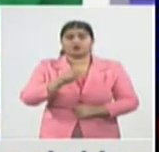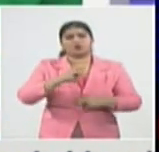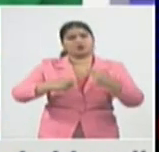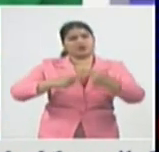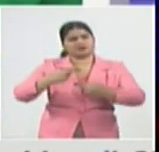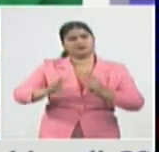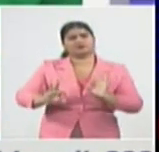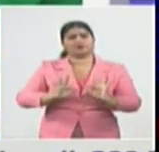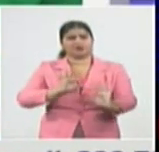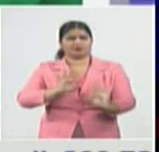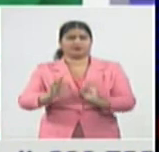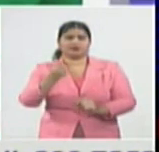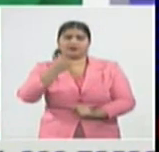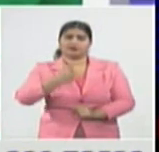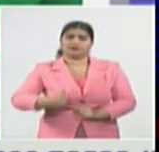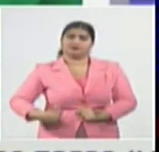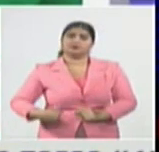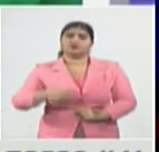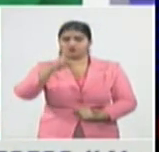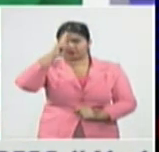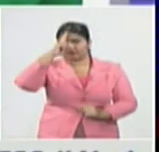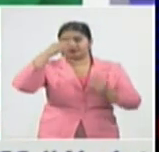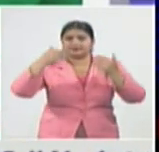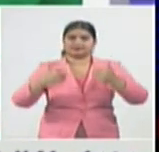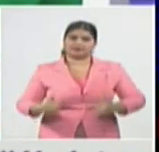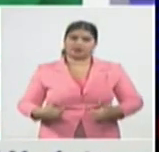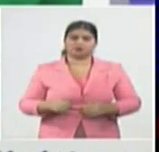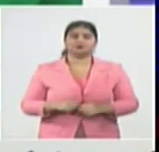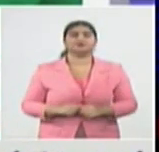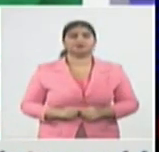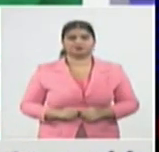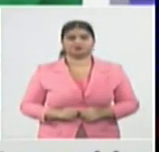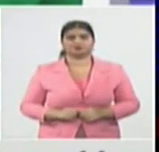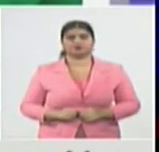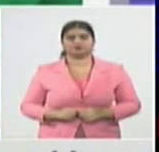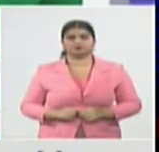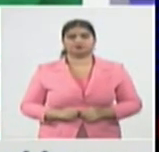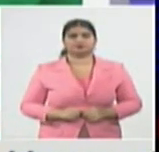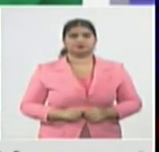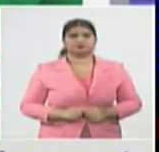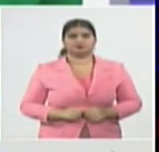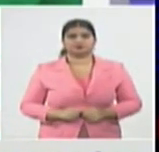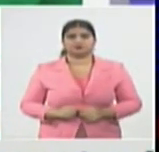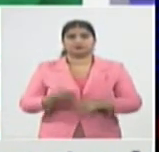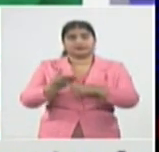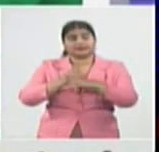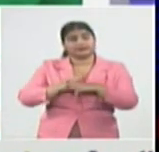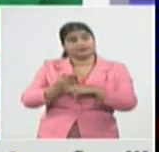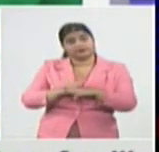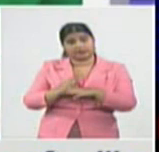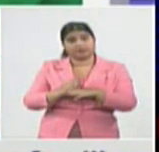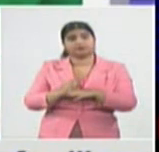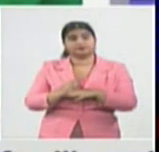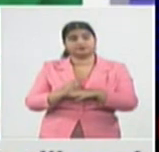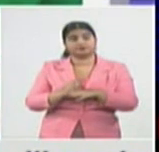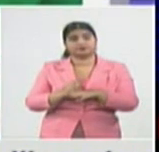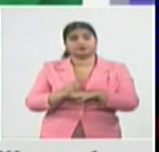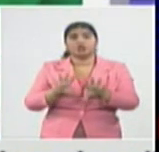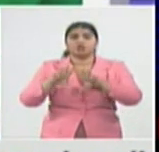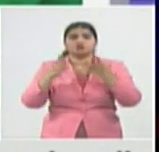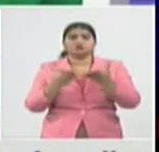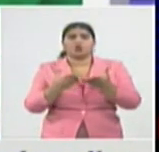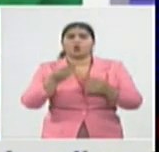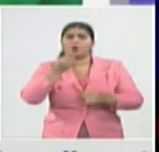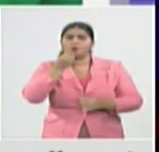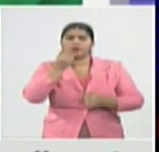tiempos adecuados apoyo social entendido como el conjunto de recursos sociales que pudiéramos estar hablando también de